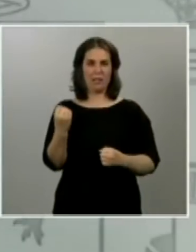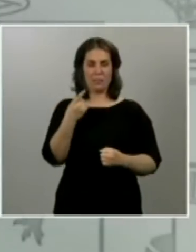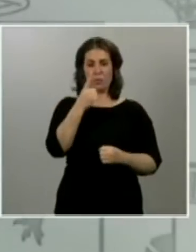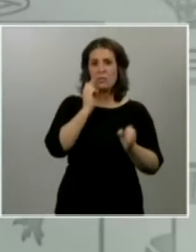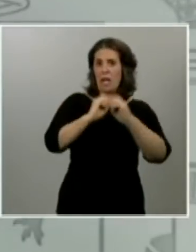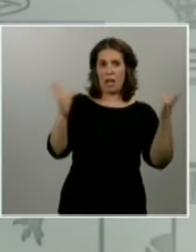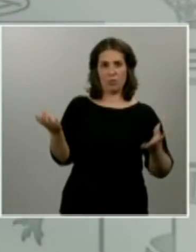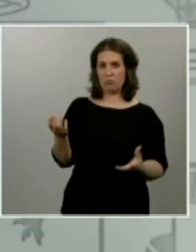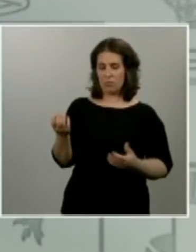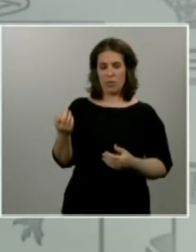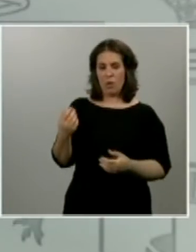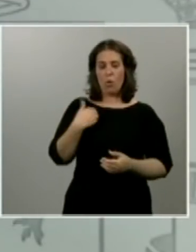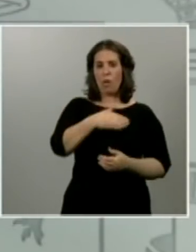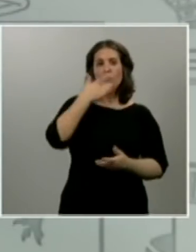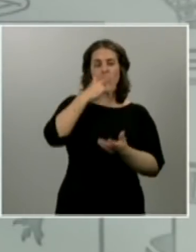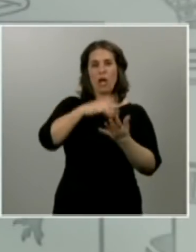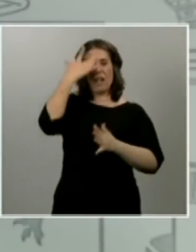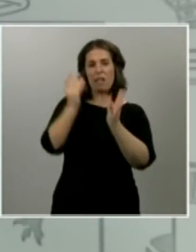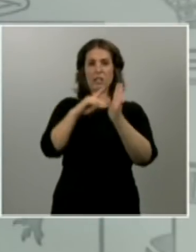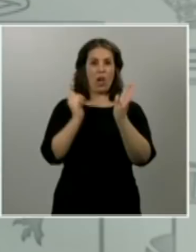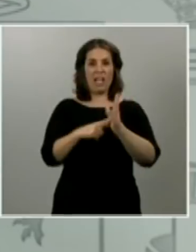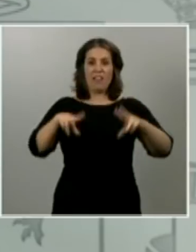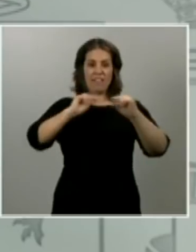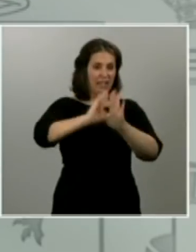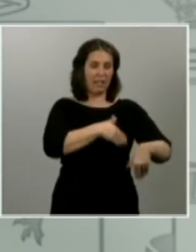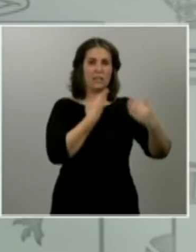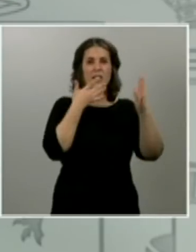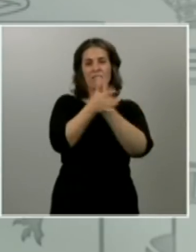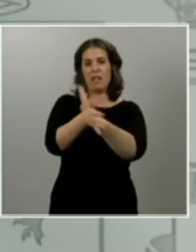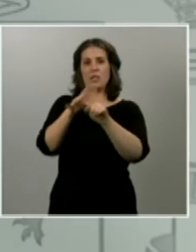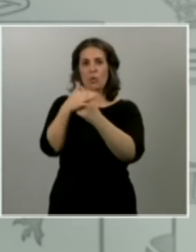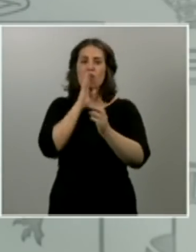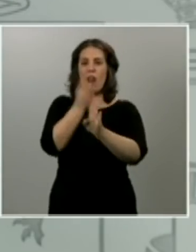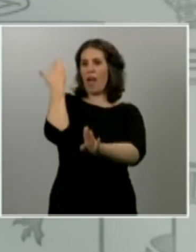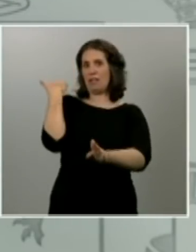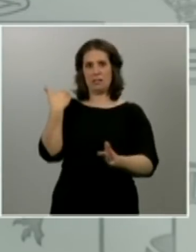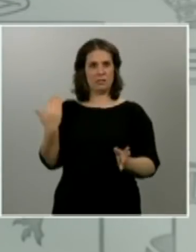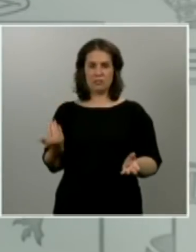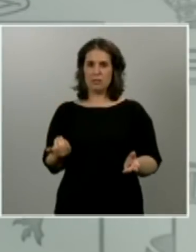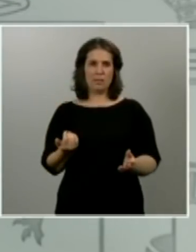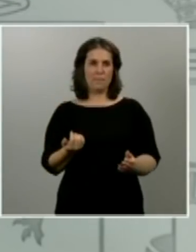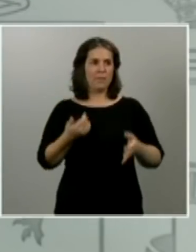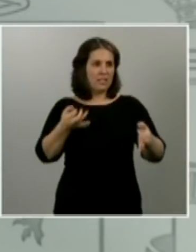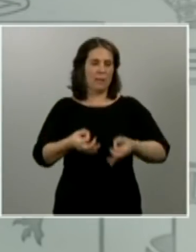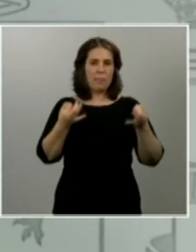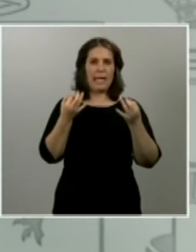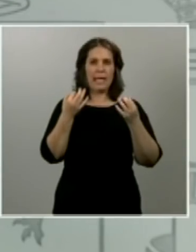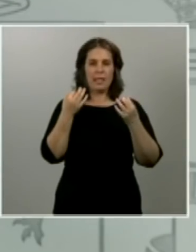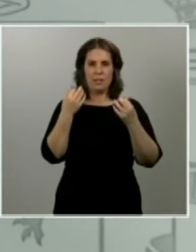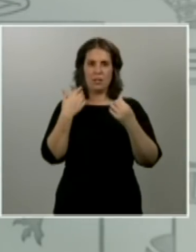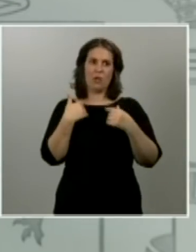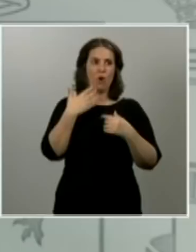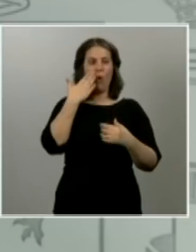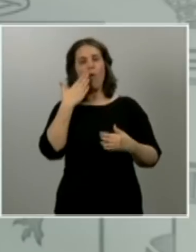venza el plazo del real decreto ley volveremos al estadio anterior y efectivamente estaremos siempre con las antenas puestas si me permitís